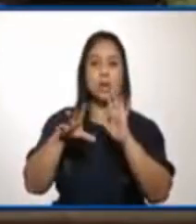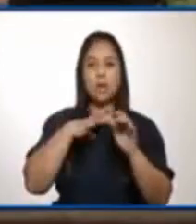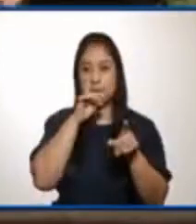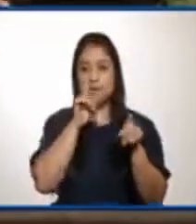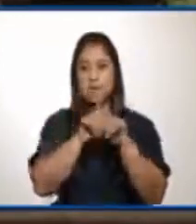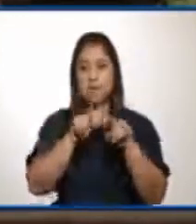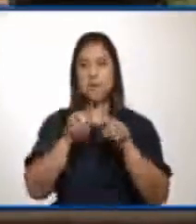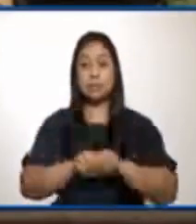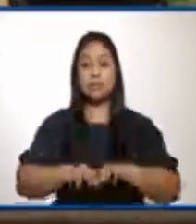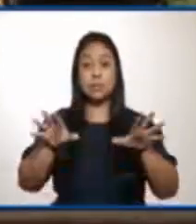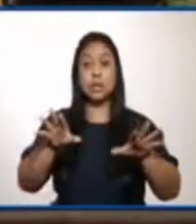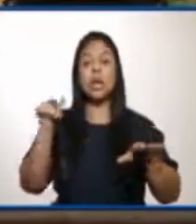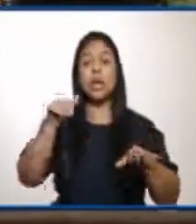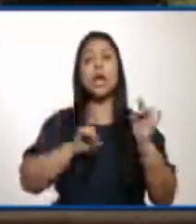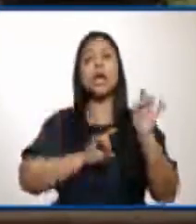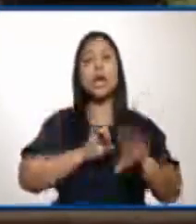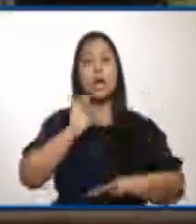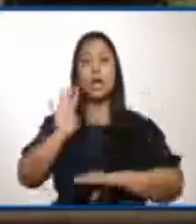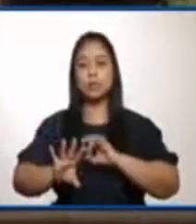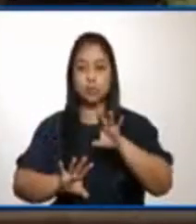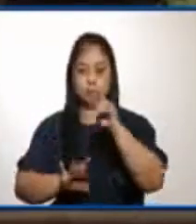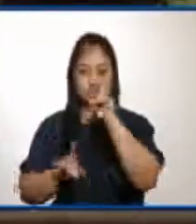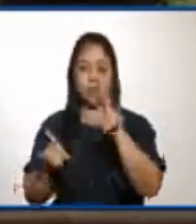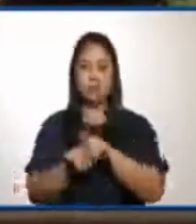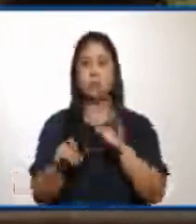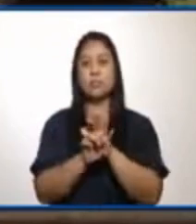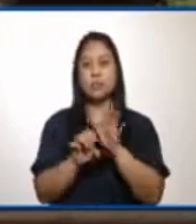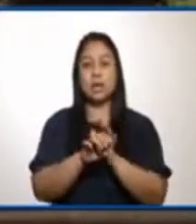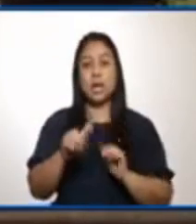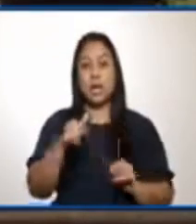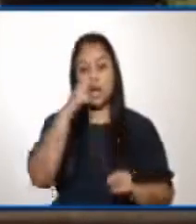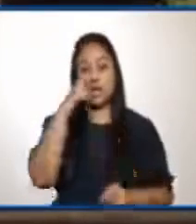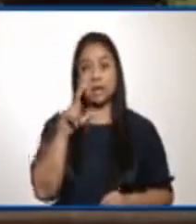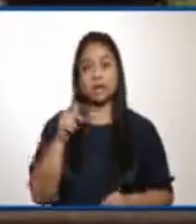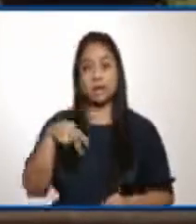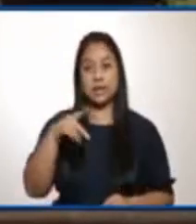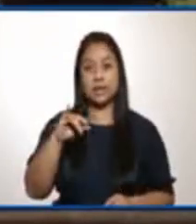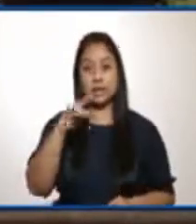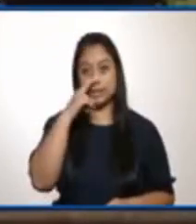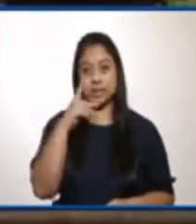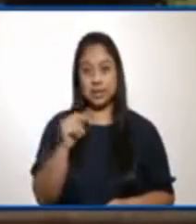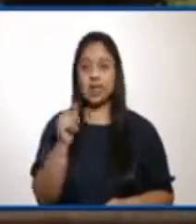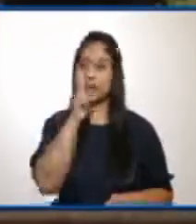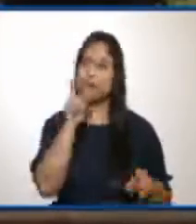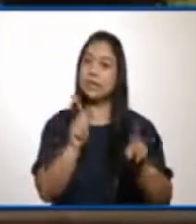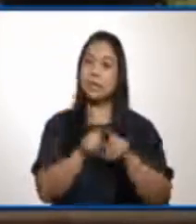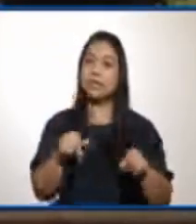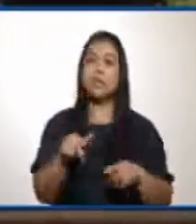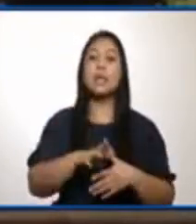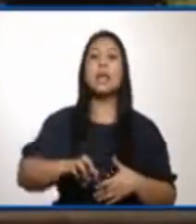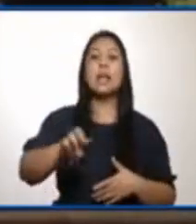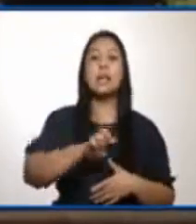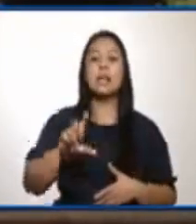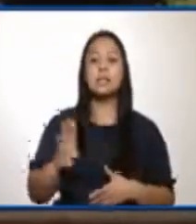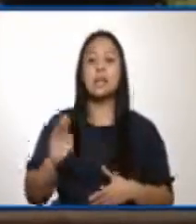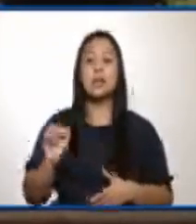extendiendo algunos otros como lo son la Atlántida y la Plaza Barrios. Aquí quiero mencionarles que en